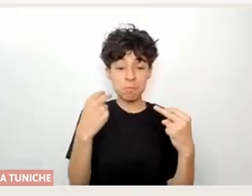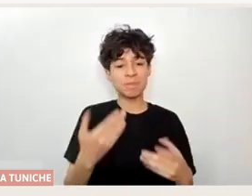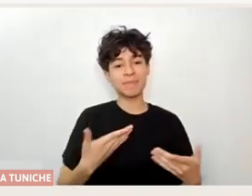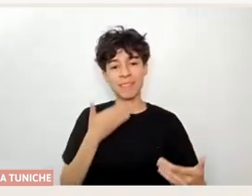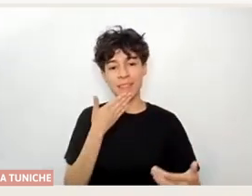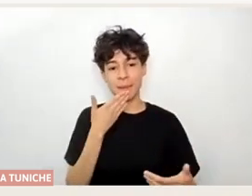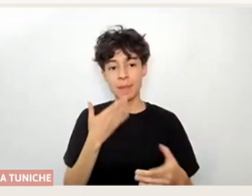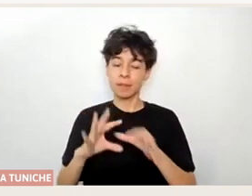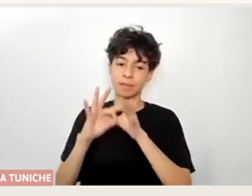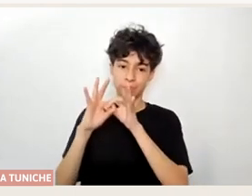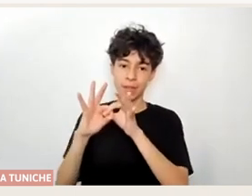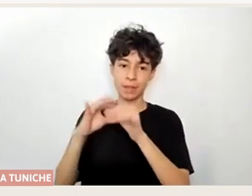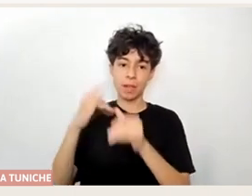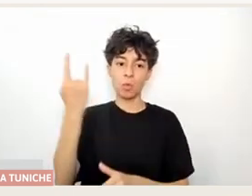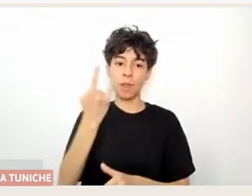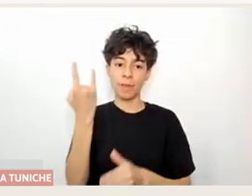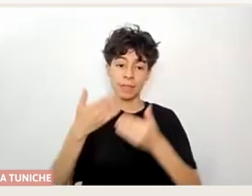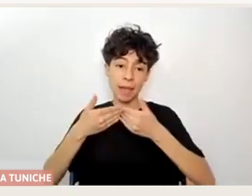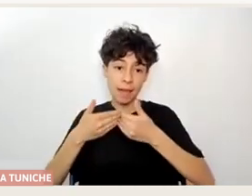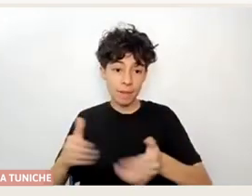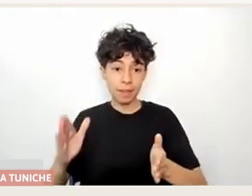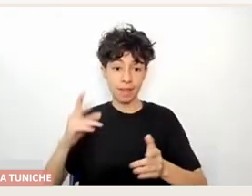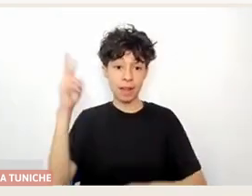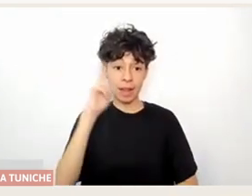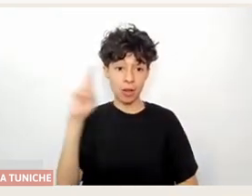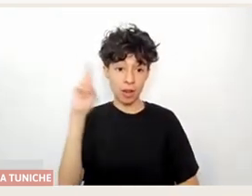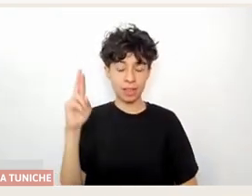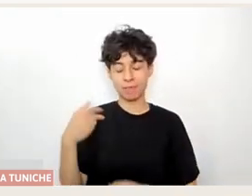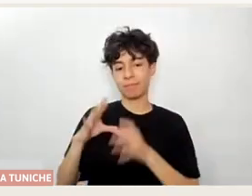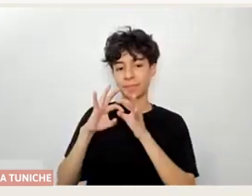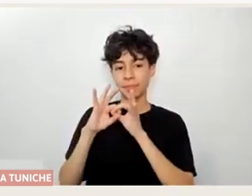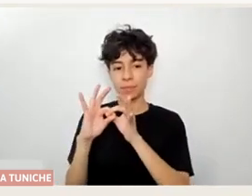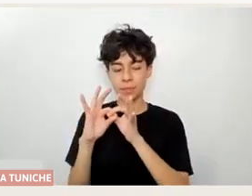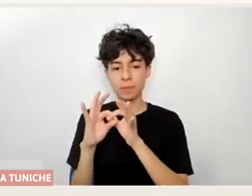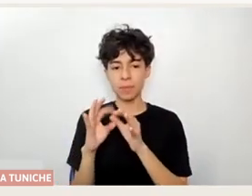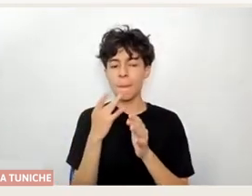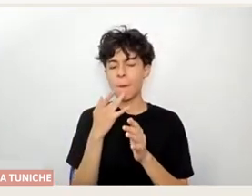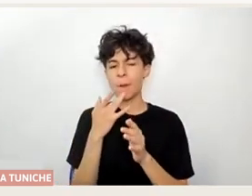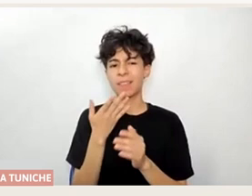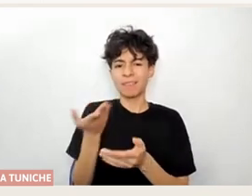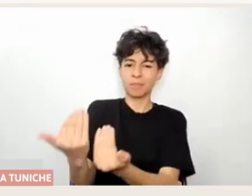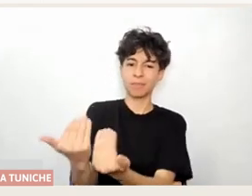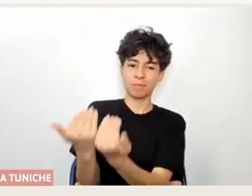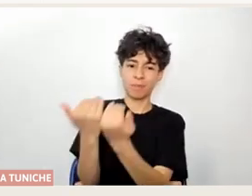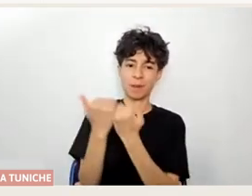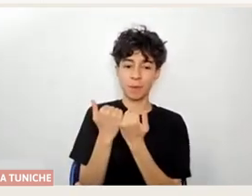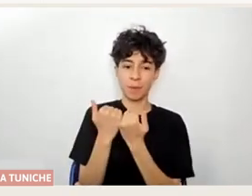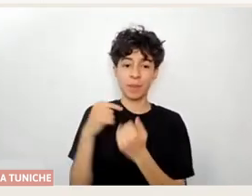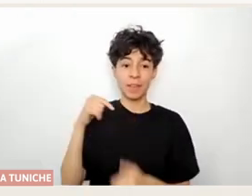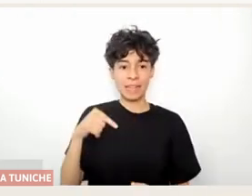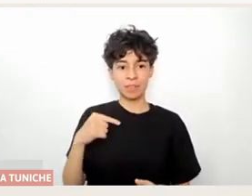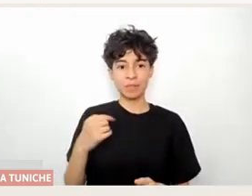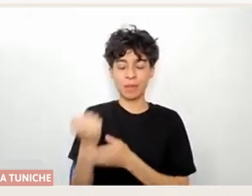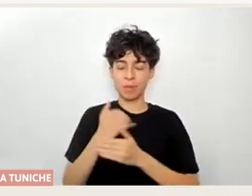gracias también a la Universidad Abierta de Recoleta por apoyarnos en esta instancia. Creo que parte del aprendizaje